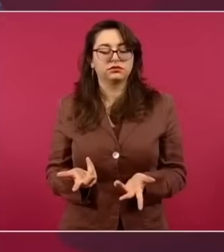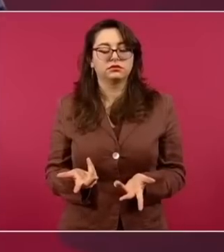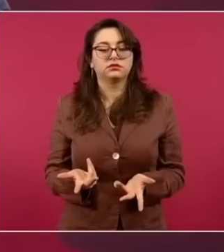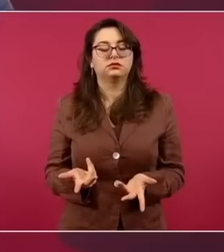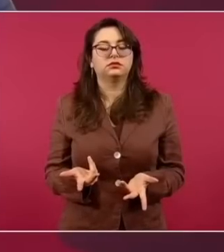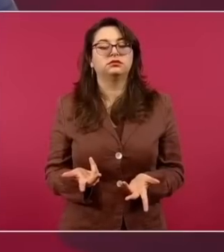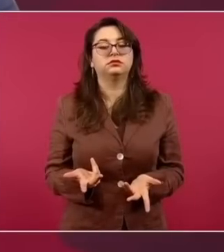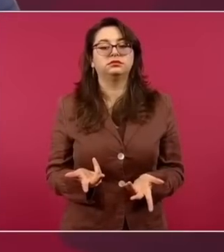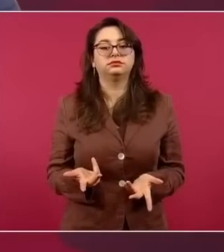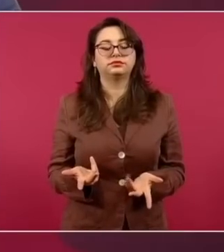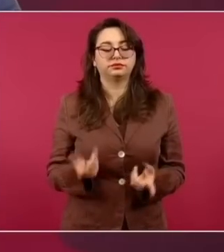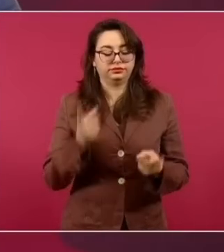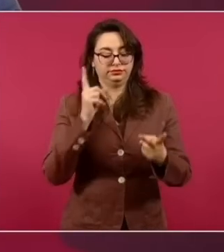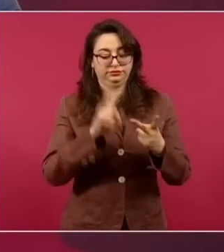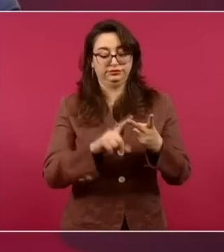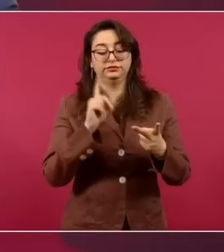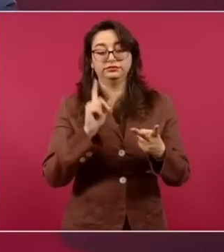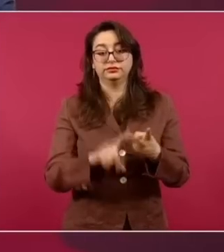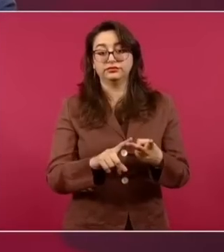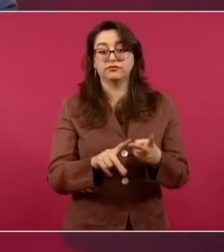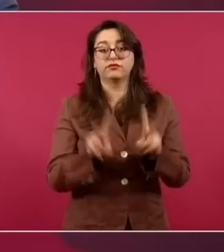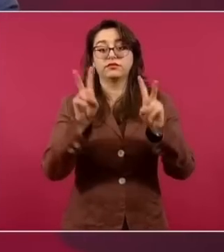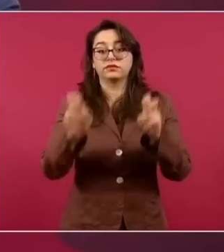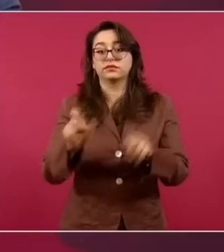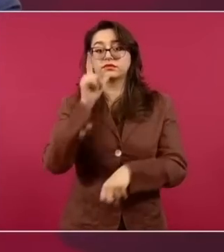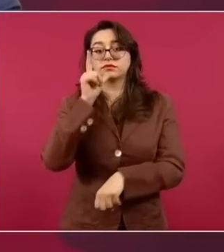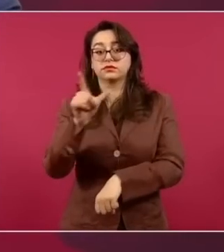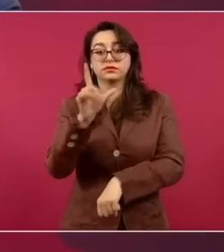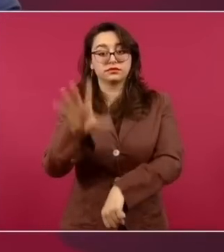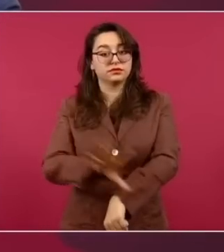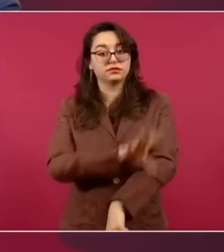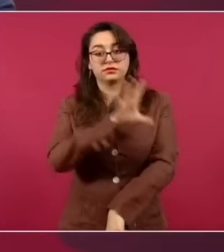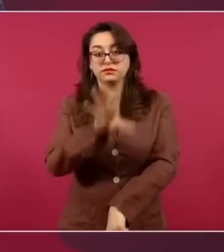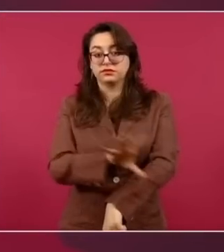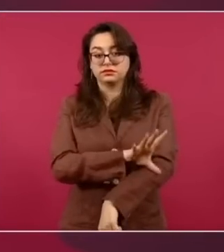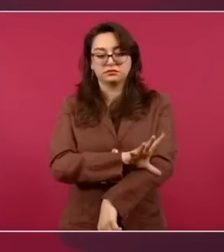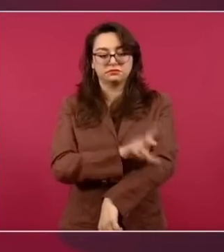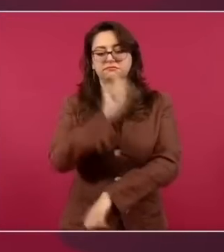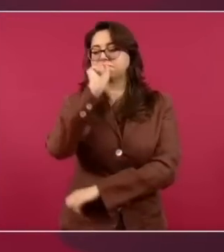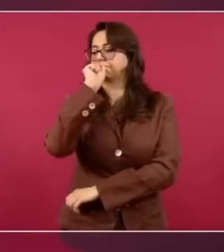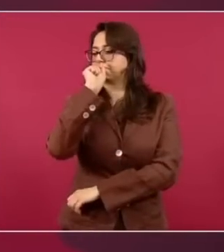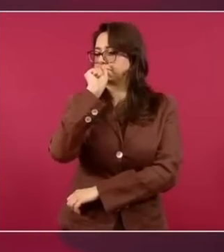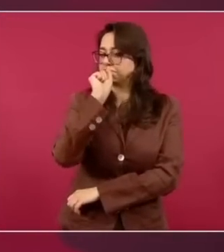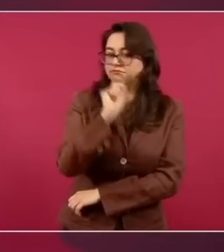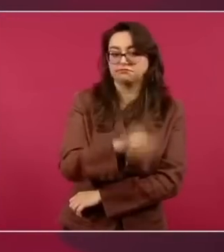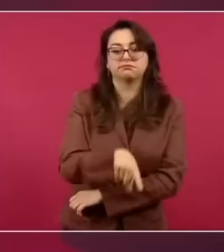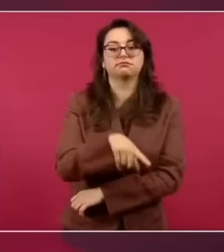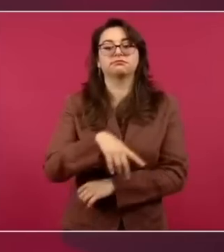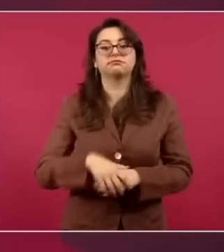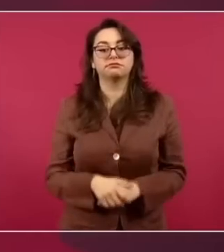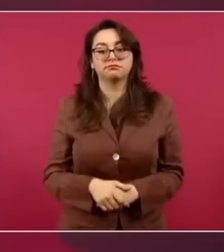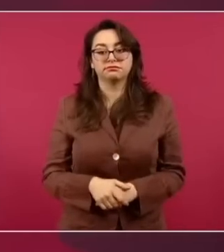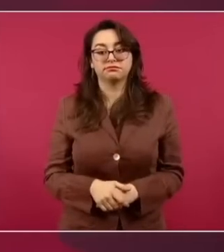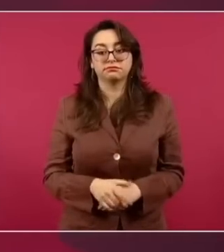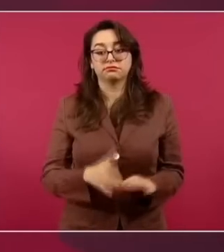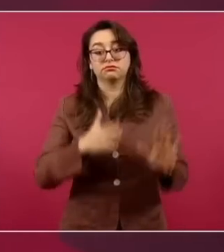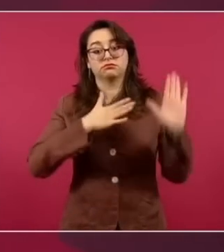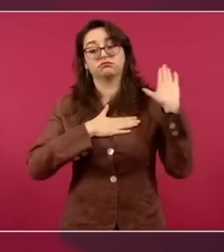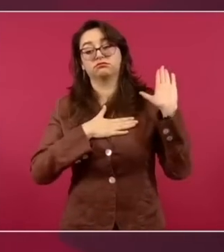caso de la industria eléctrica fue lo mismo. Ofrecieron de que iban a bajar los precios de la luz